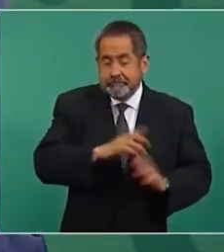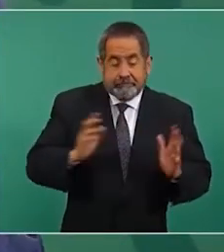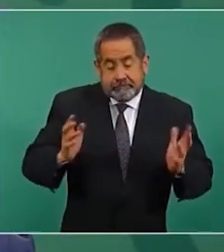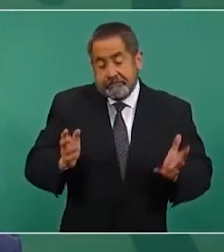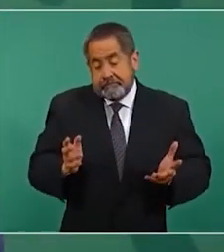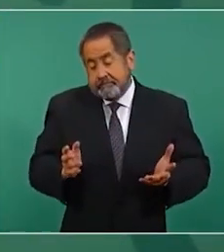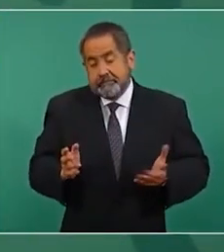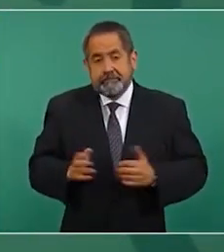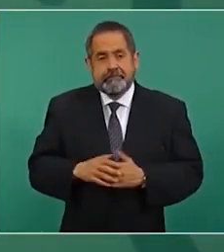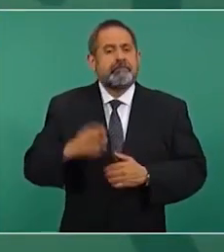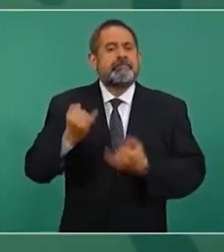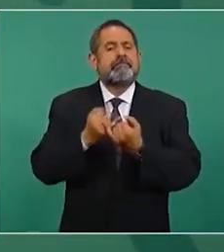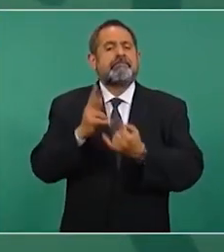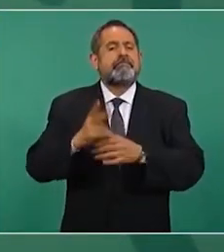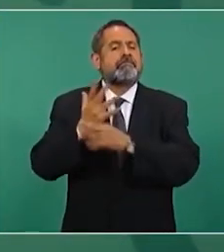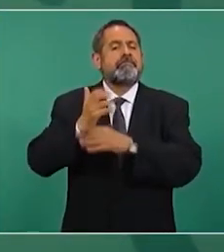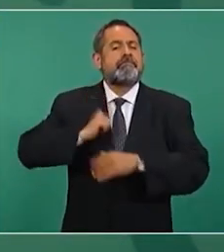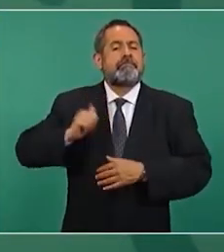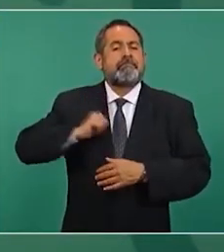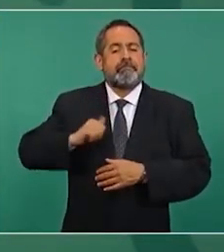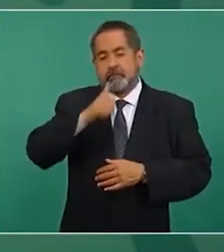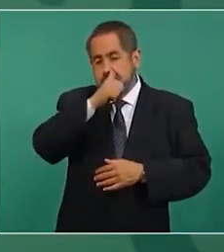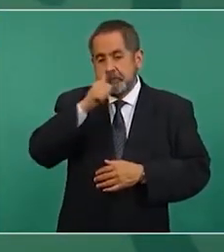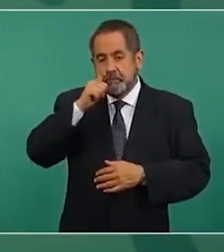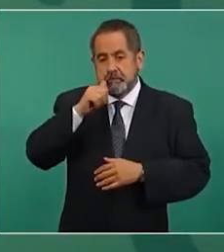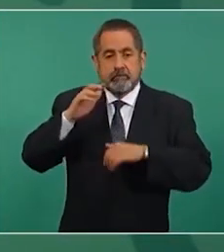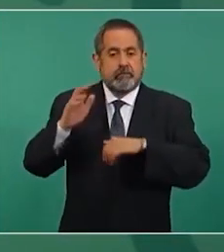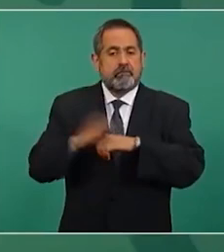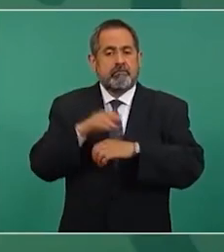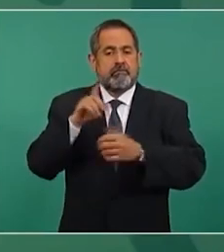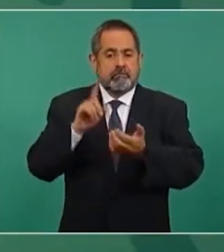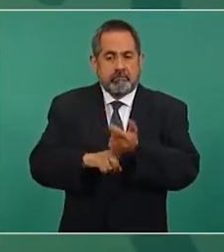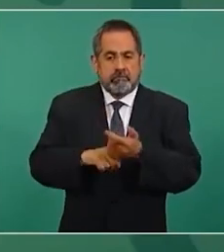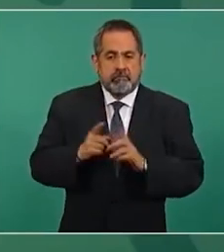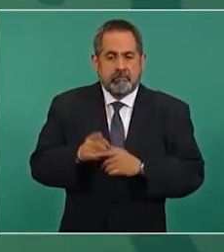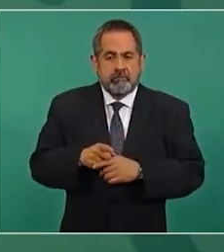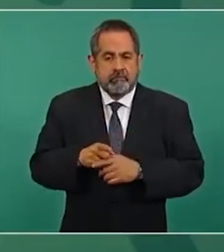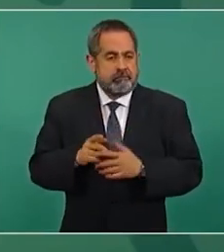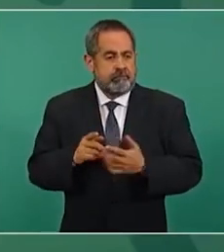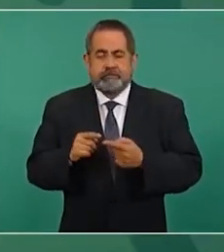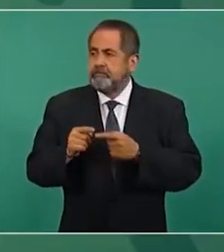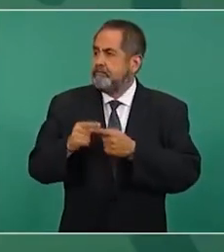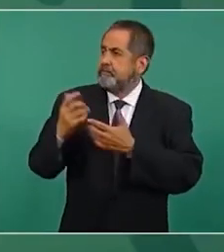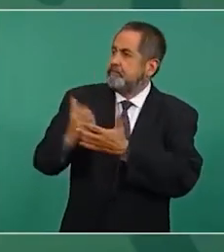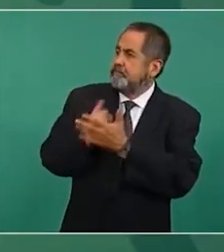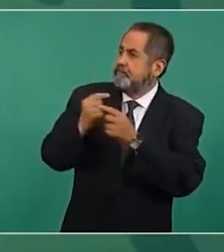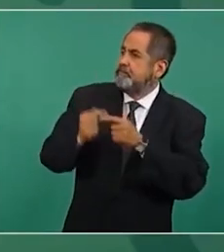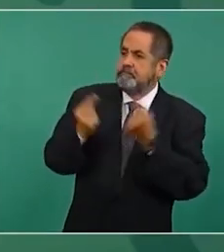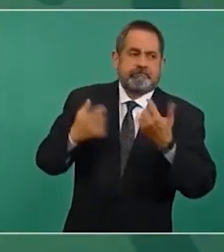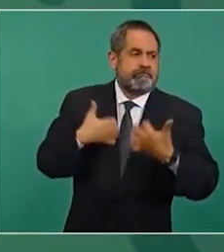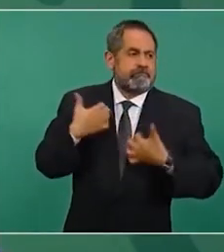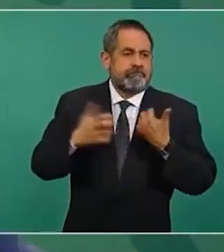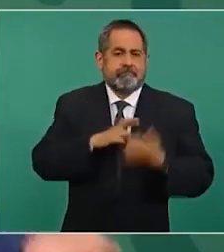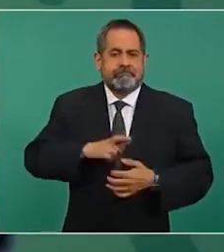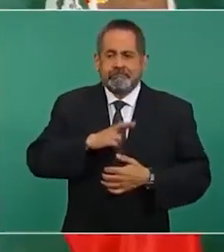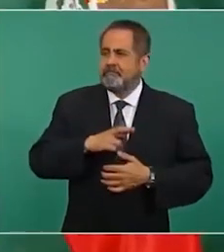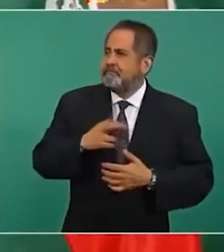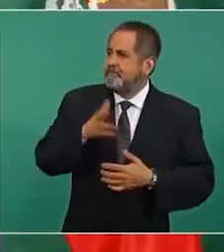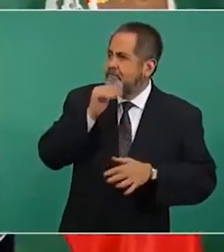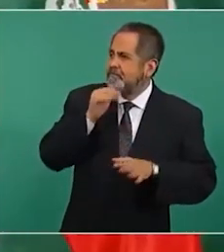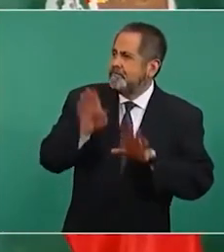como decía Juárez el triunfo de la reacción es moralmente imposible están